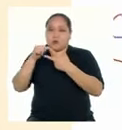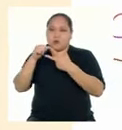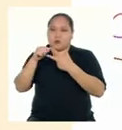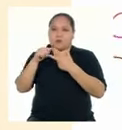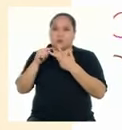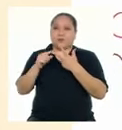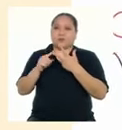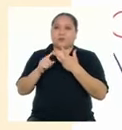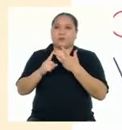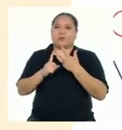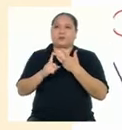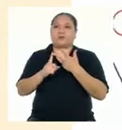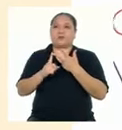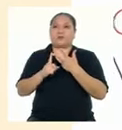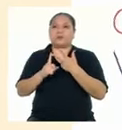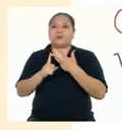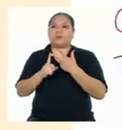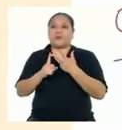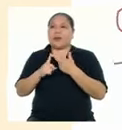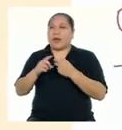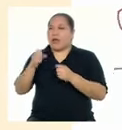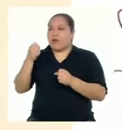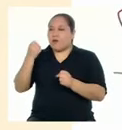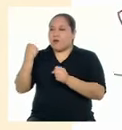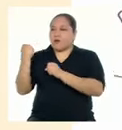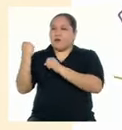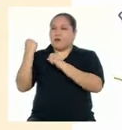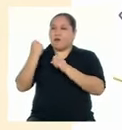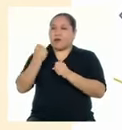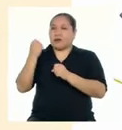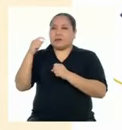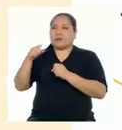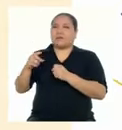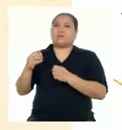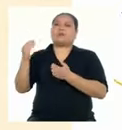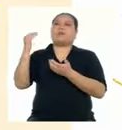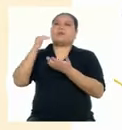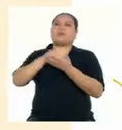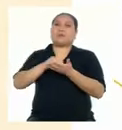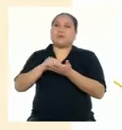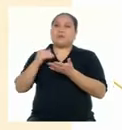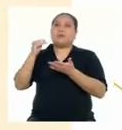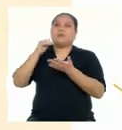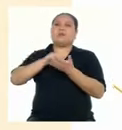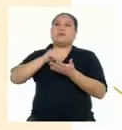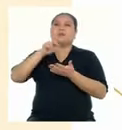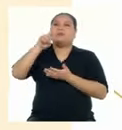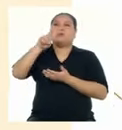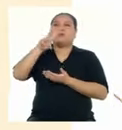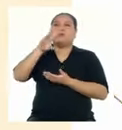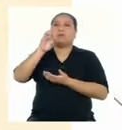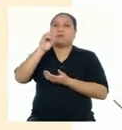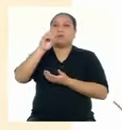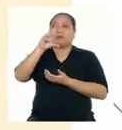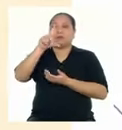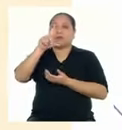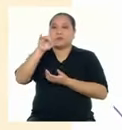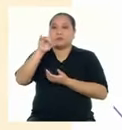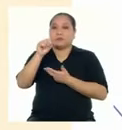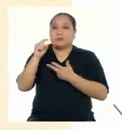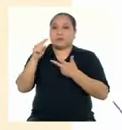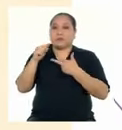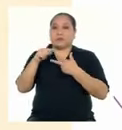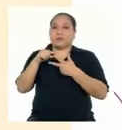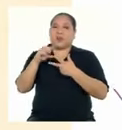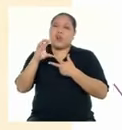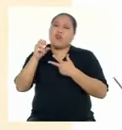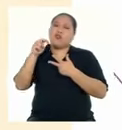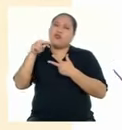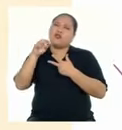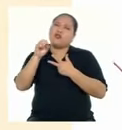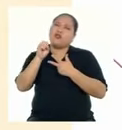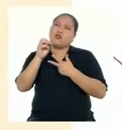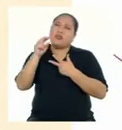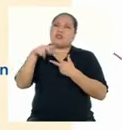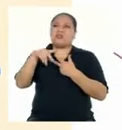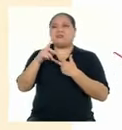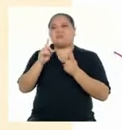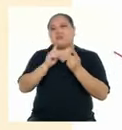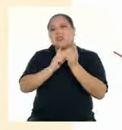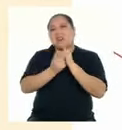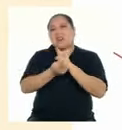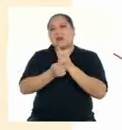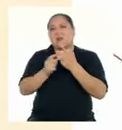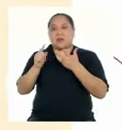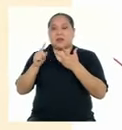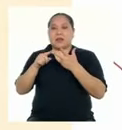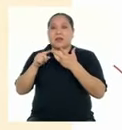El énfasis se hace únicamente en la repetición de las vocales Las consonantes pueden variar